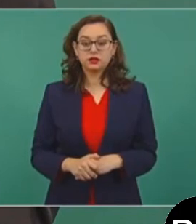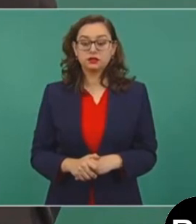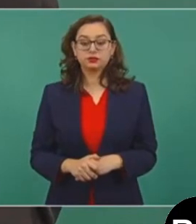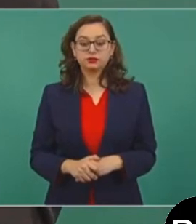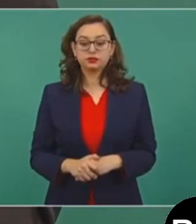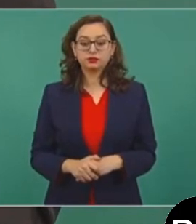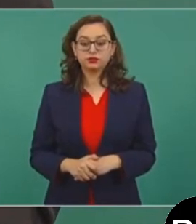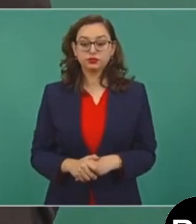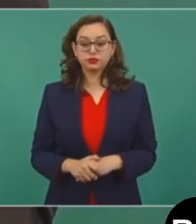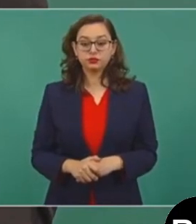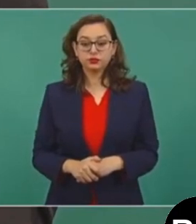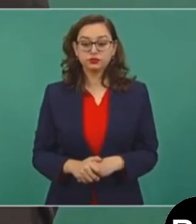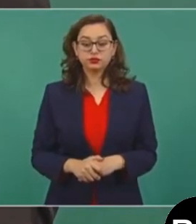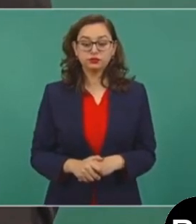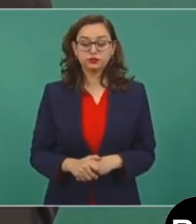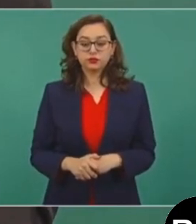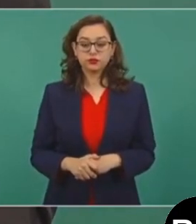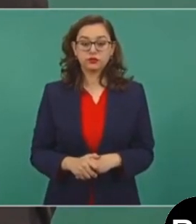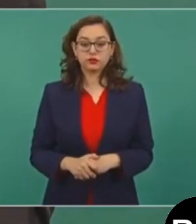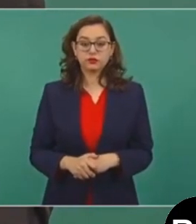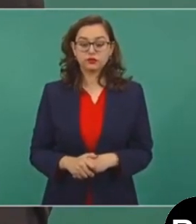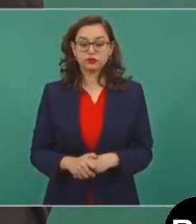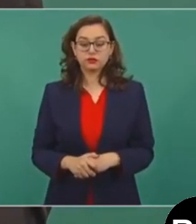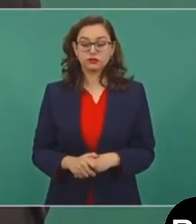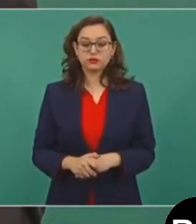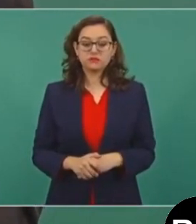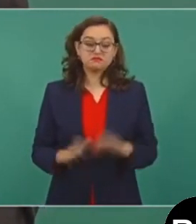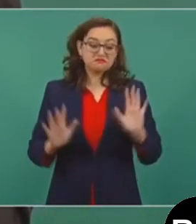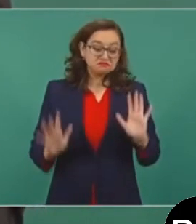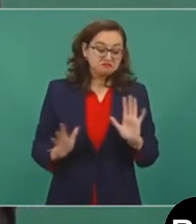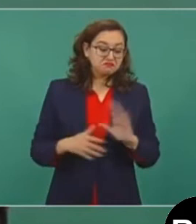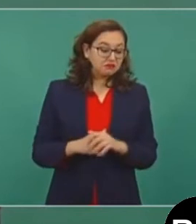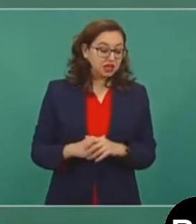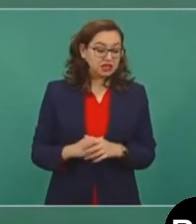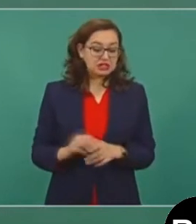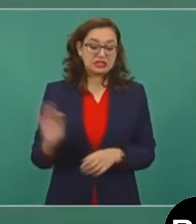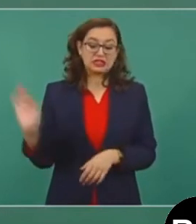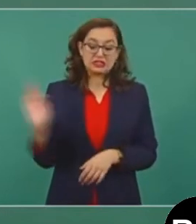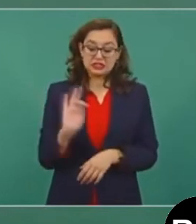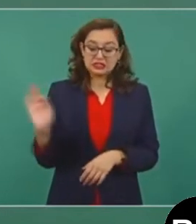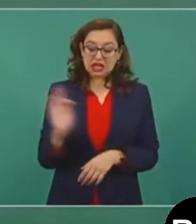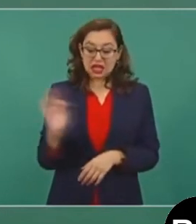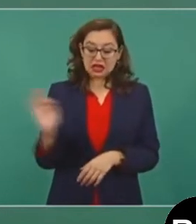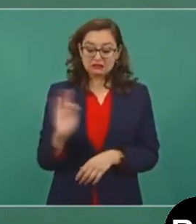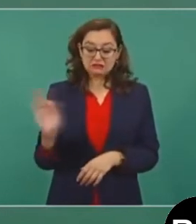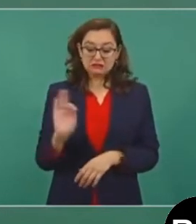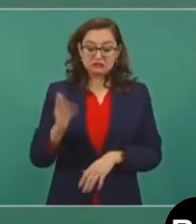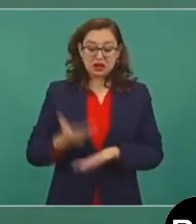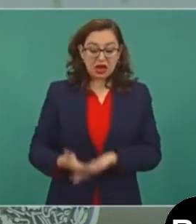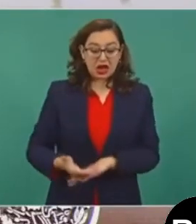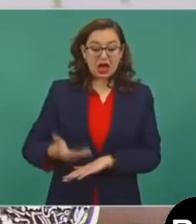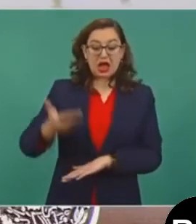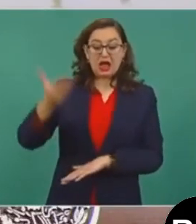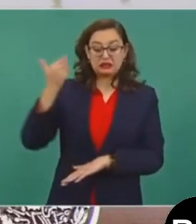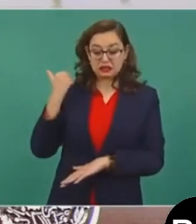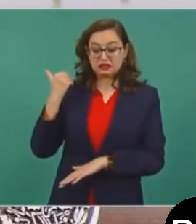quizá si me hubiese tocado a principio del